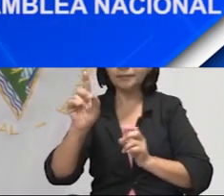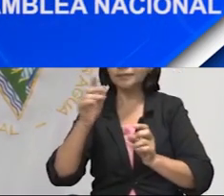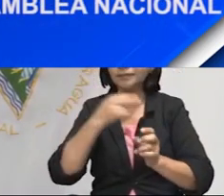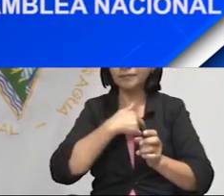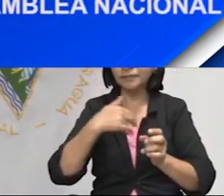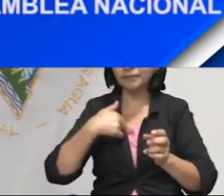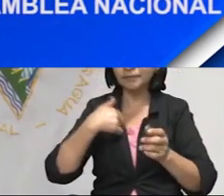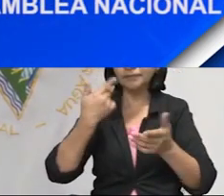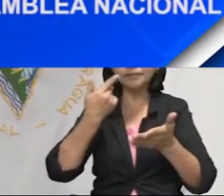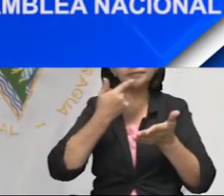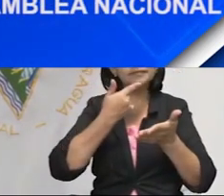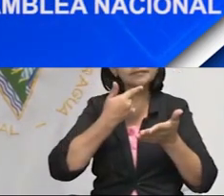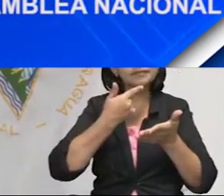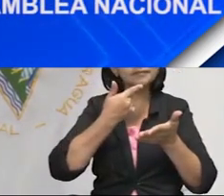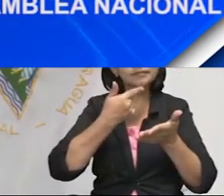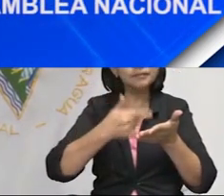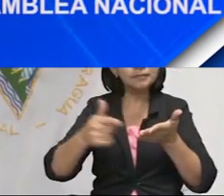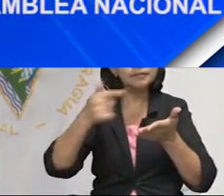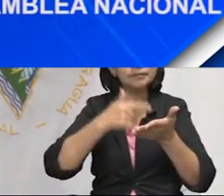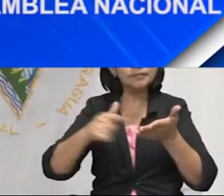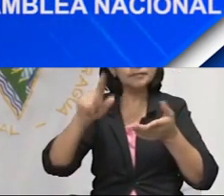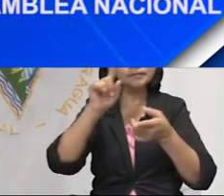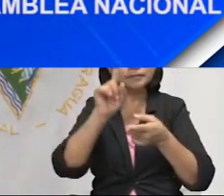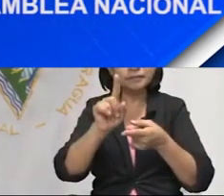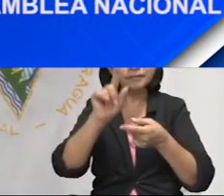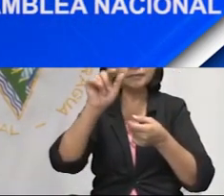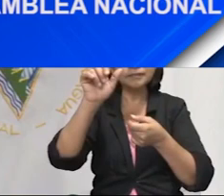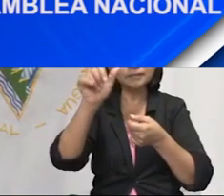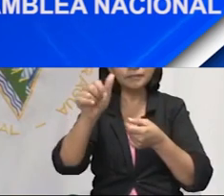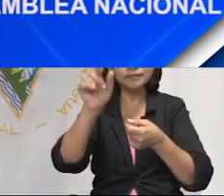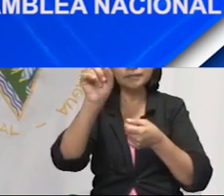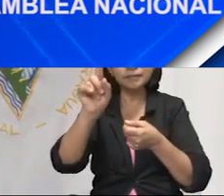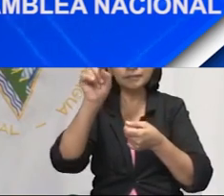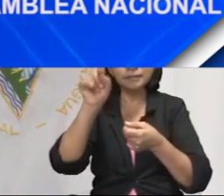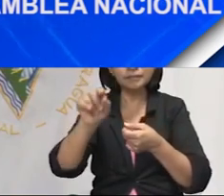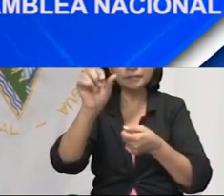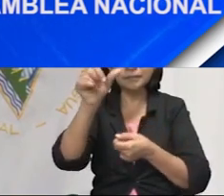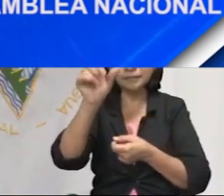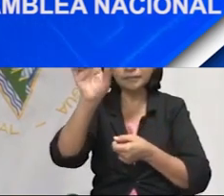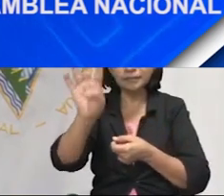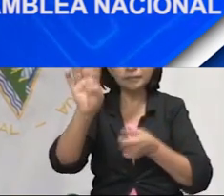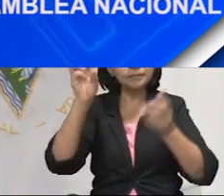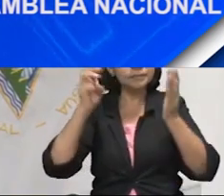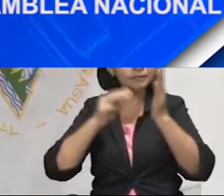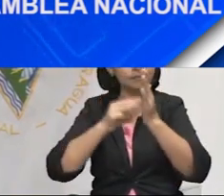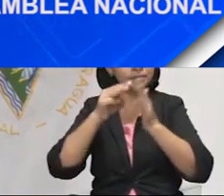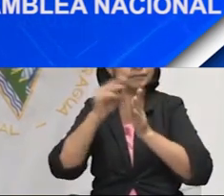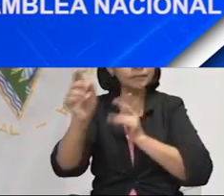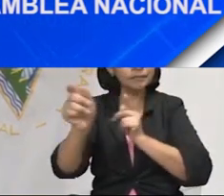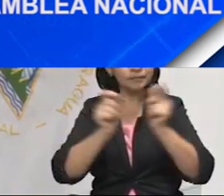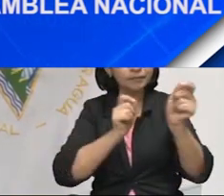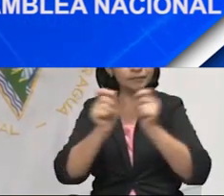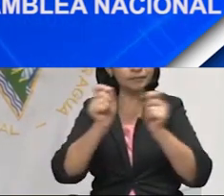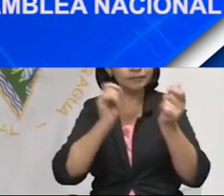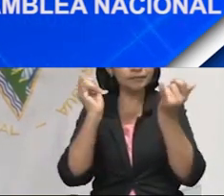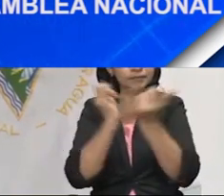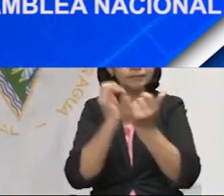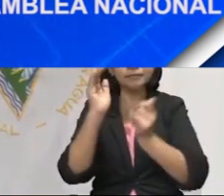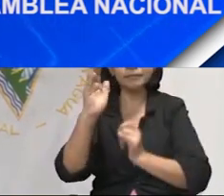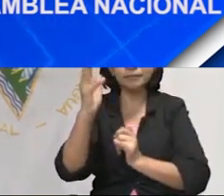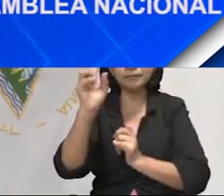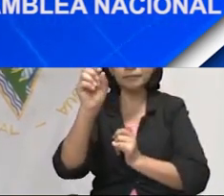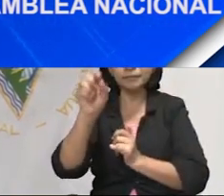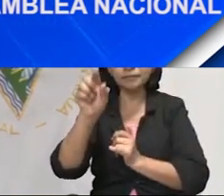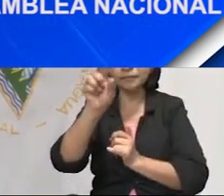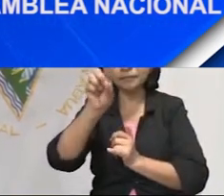que hace a los gastos, gastaron 161.64 millones de dólares, equivalente al 90